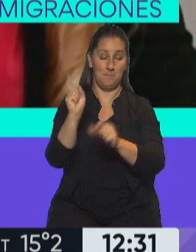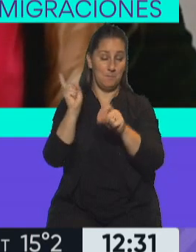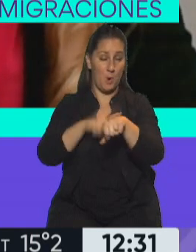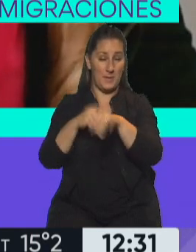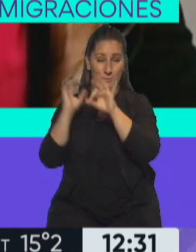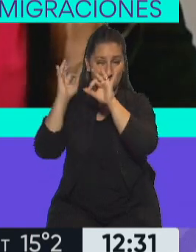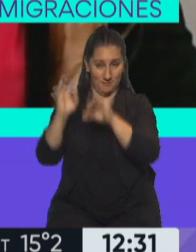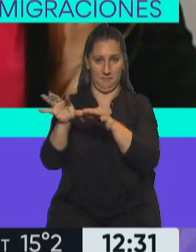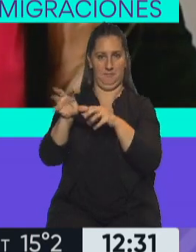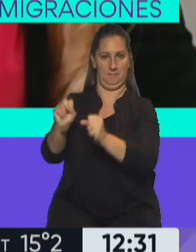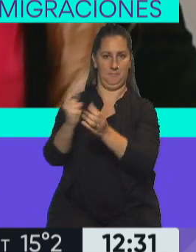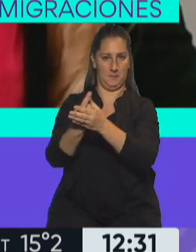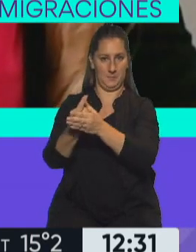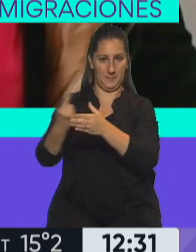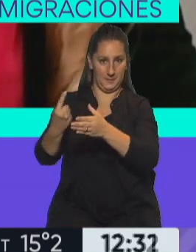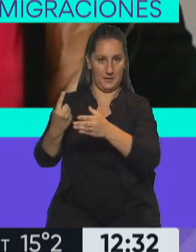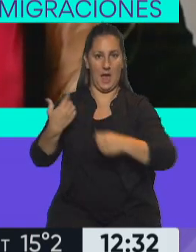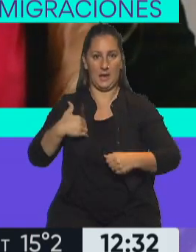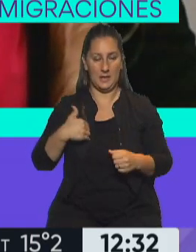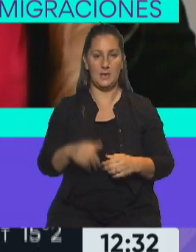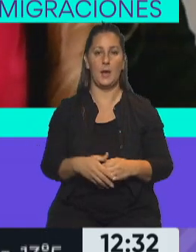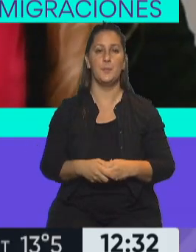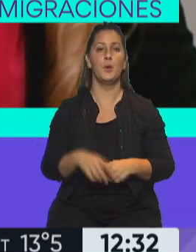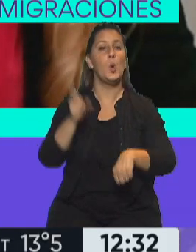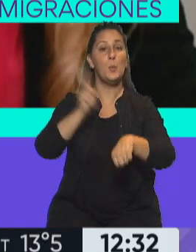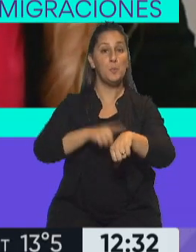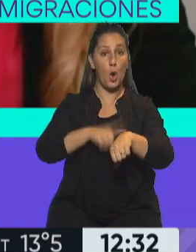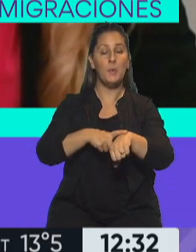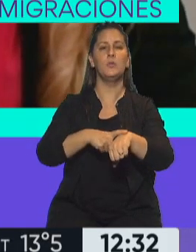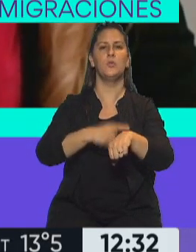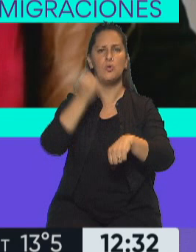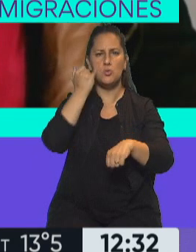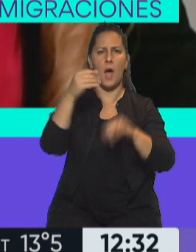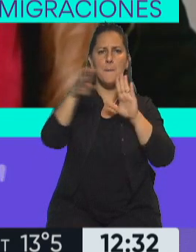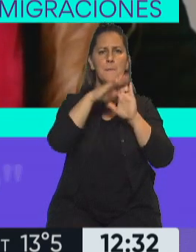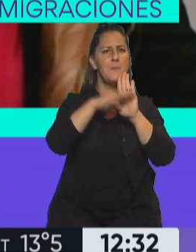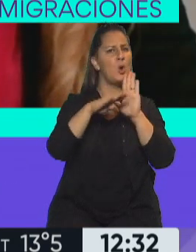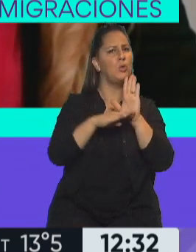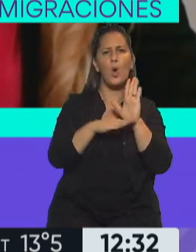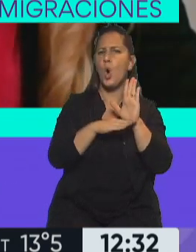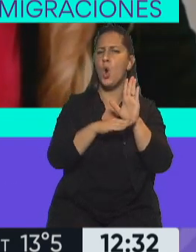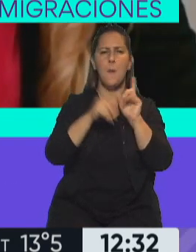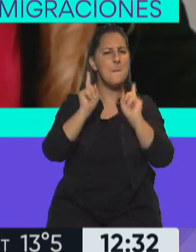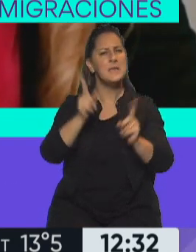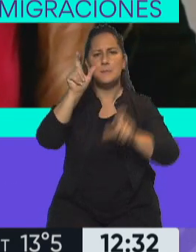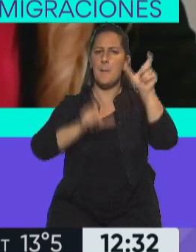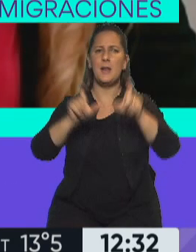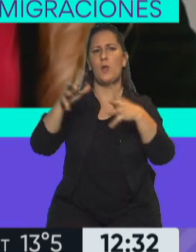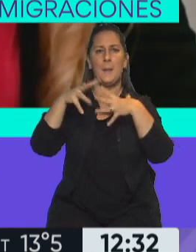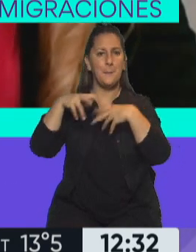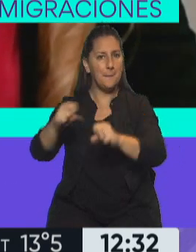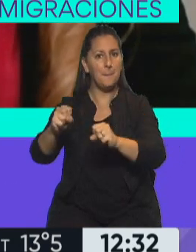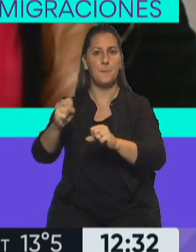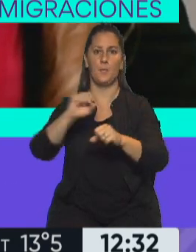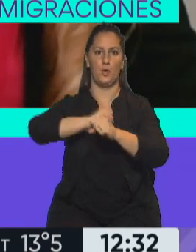apenas llegado a la Argentina, y en el momento este se hacen todos los protocolos que se hacen con todas aquellas personas que se detecta que